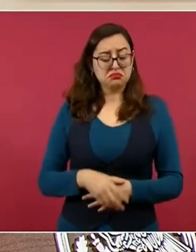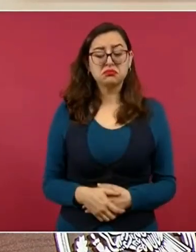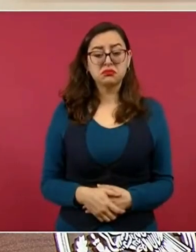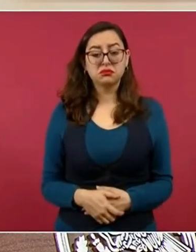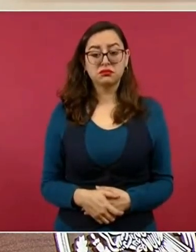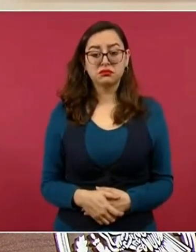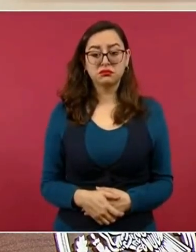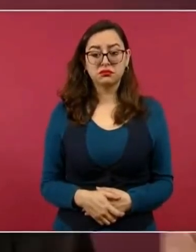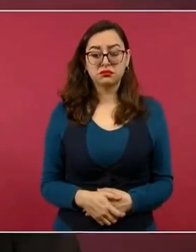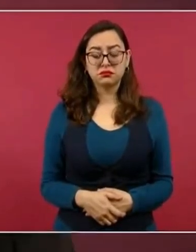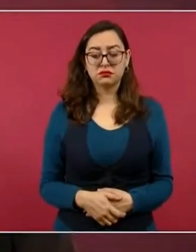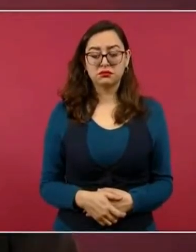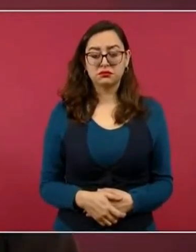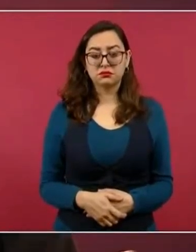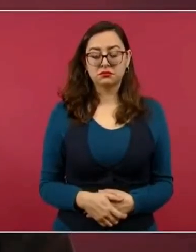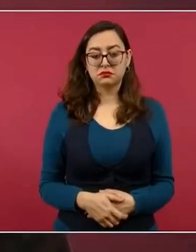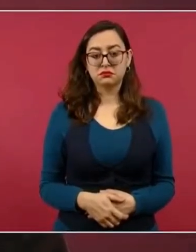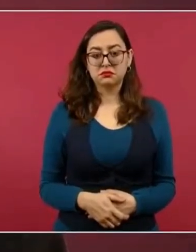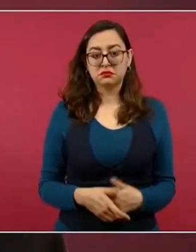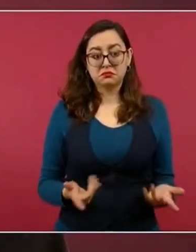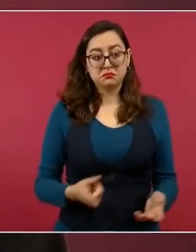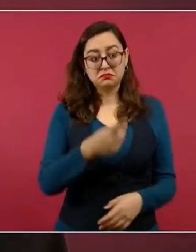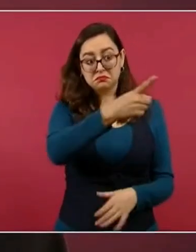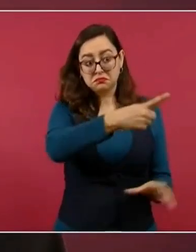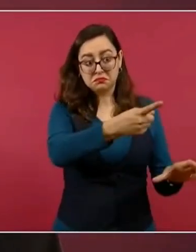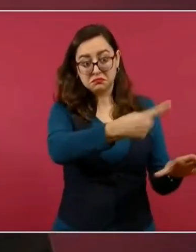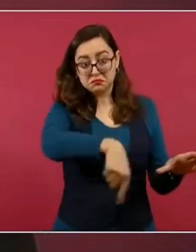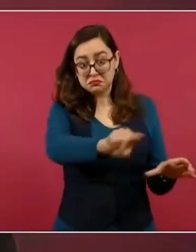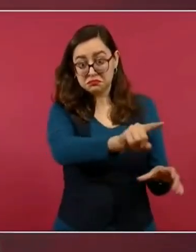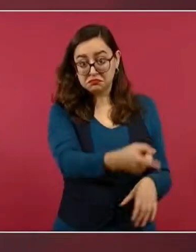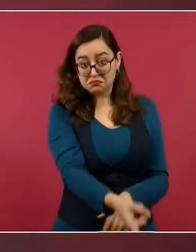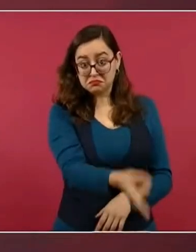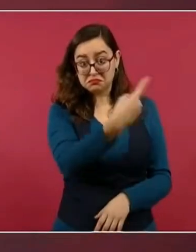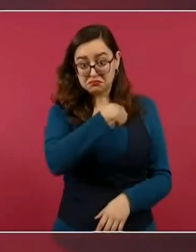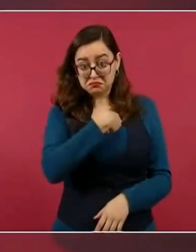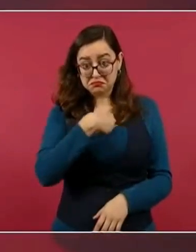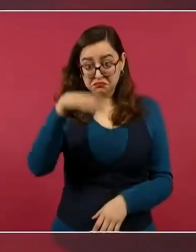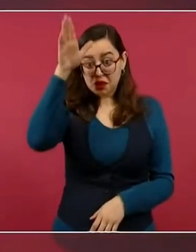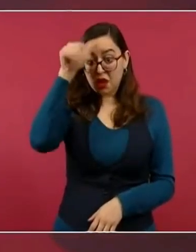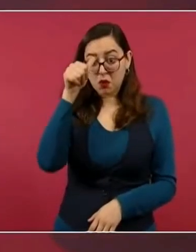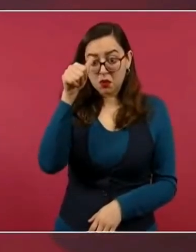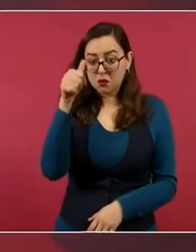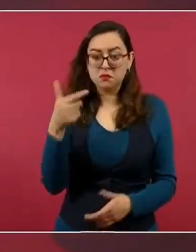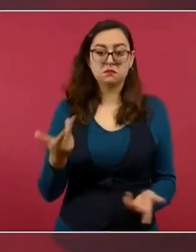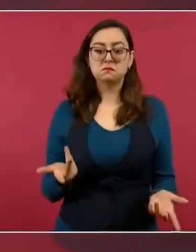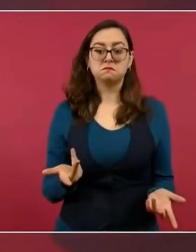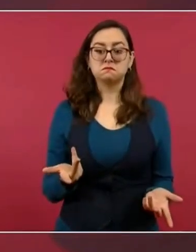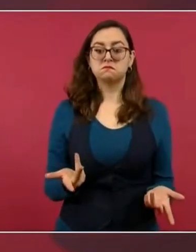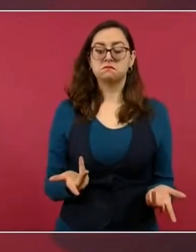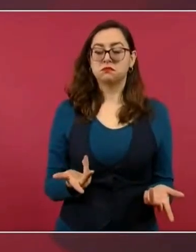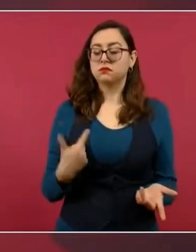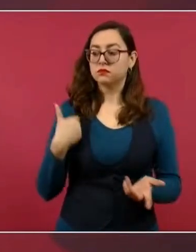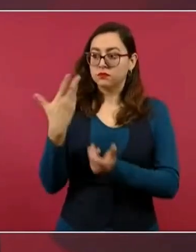y no están de acuerdo con nuestro